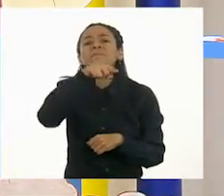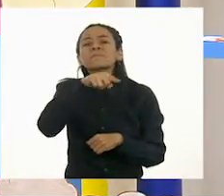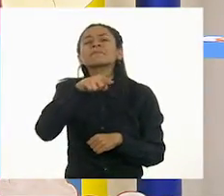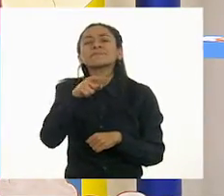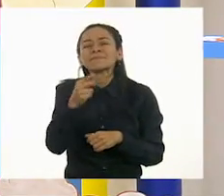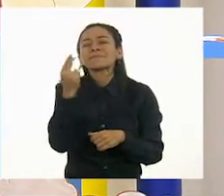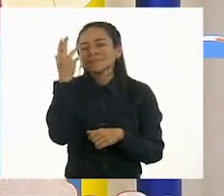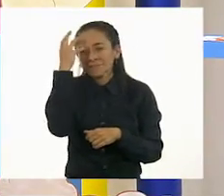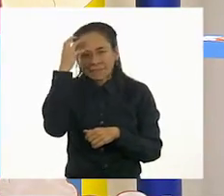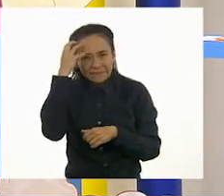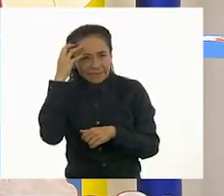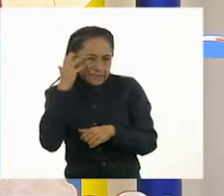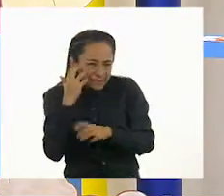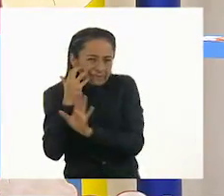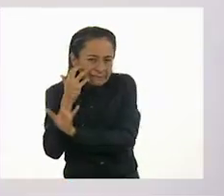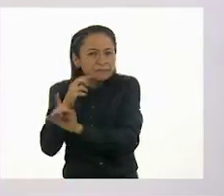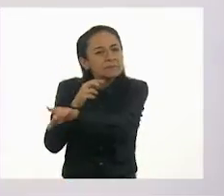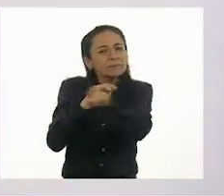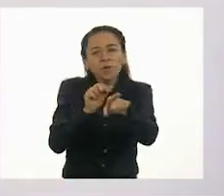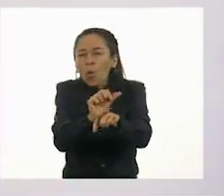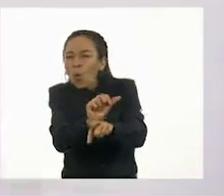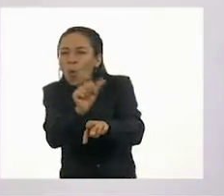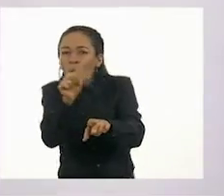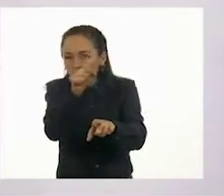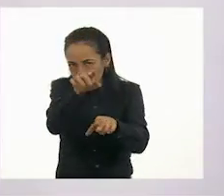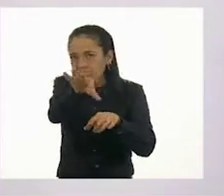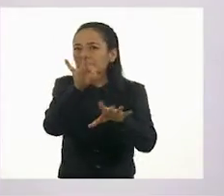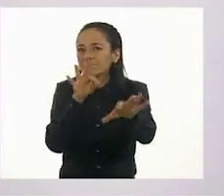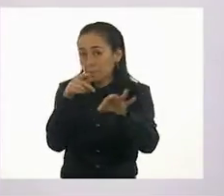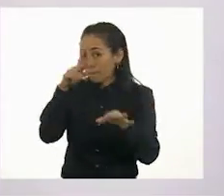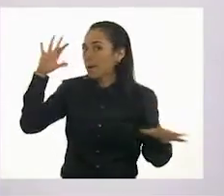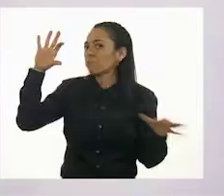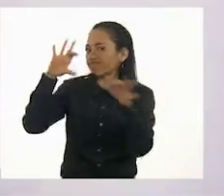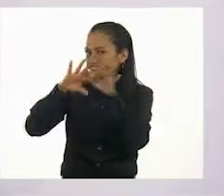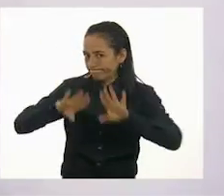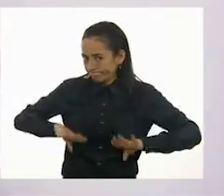cuando tenga la característica de lo que nos está solicitando nuestra página del libro.